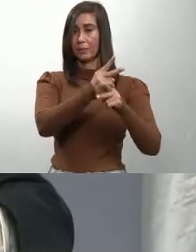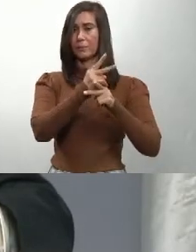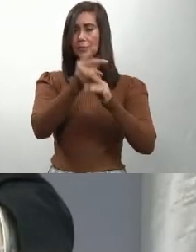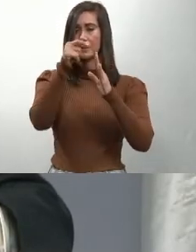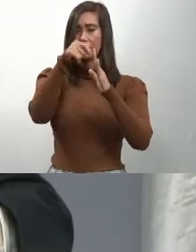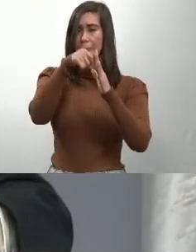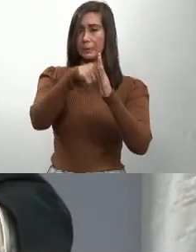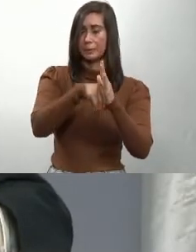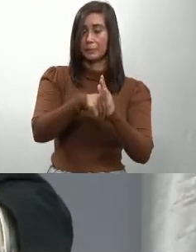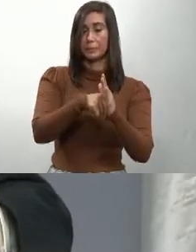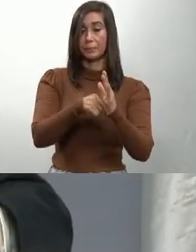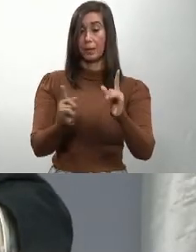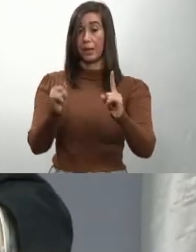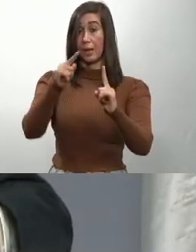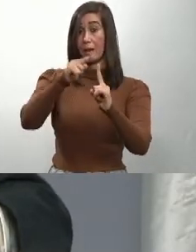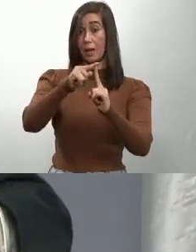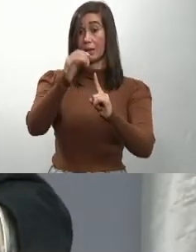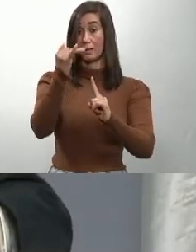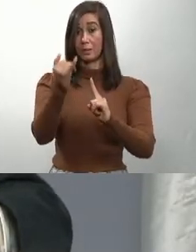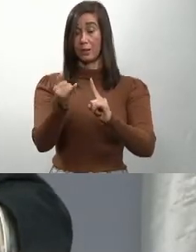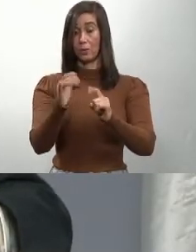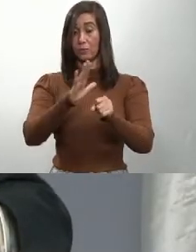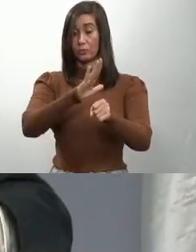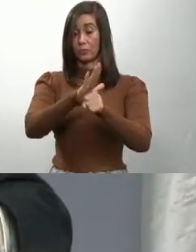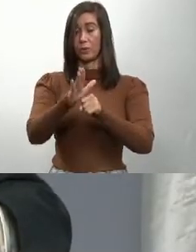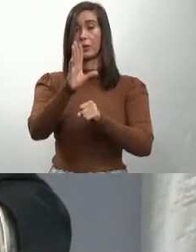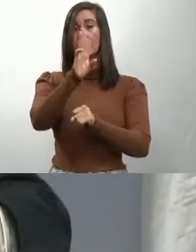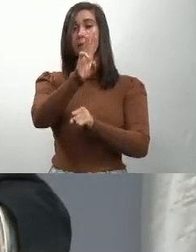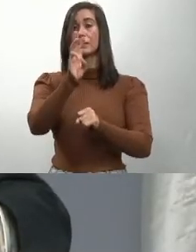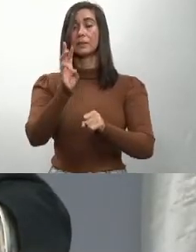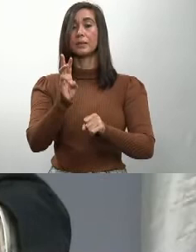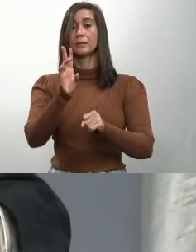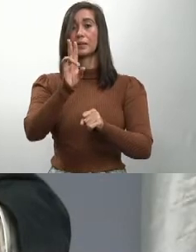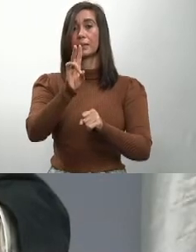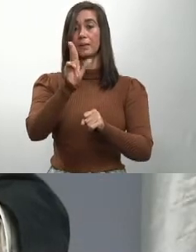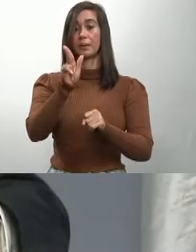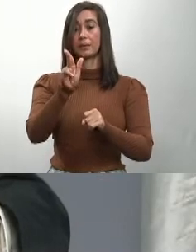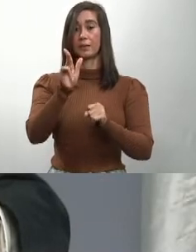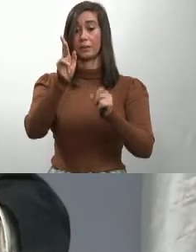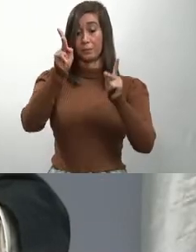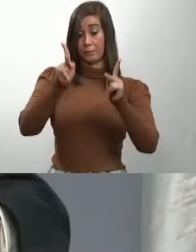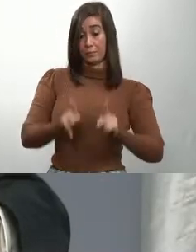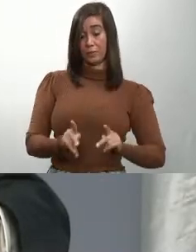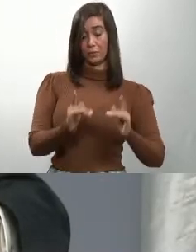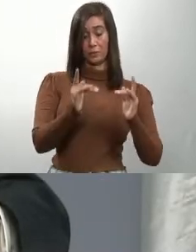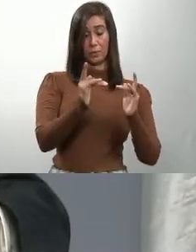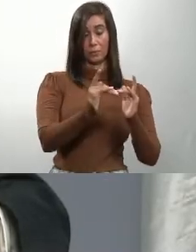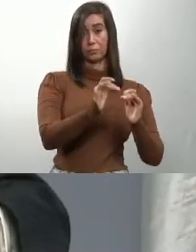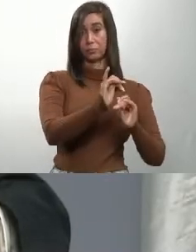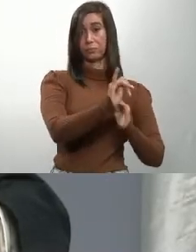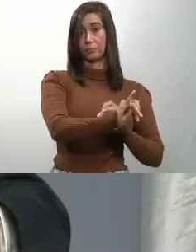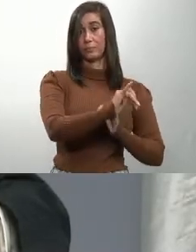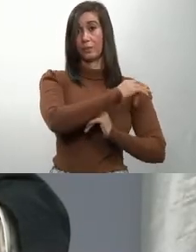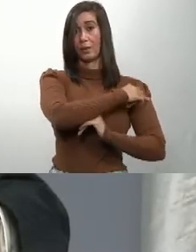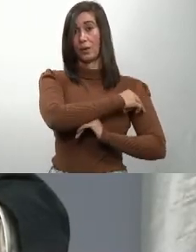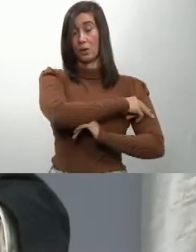al día de hoy tenemos 633 personas en internamiento, de los cuales